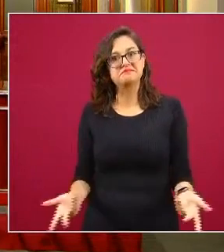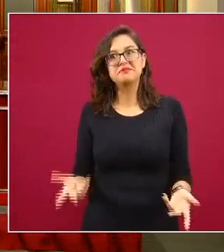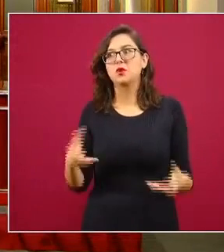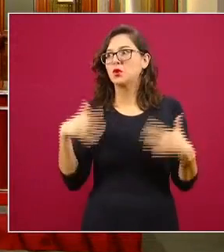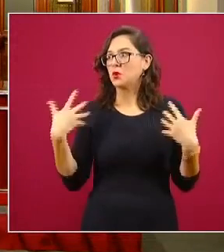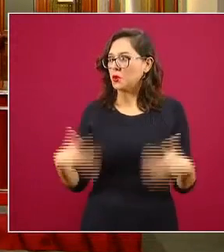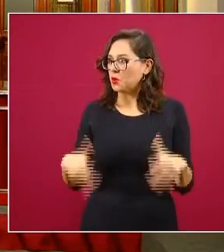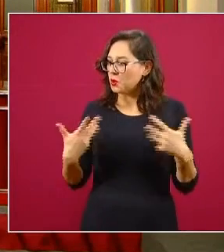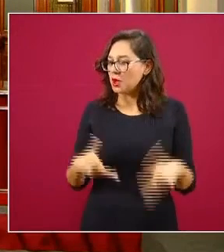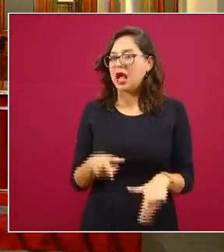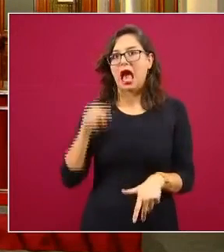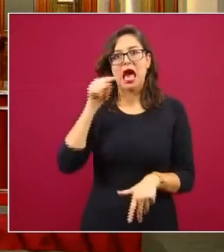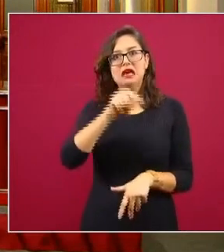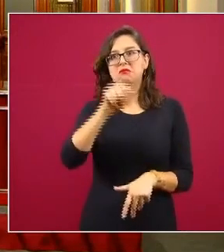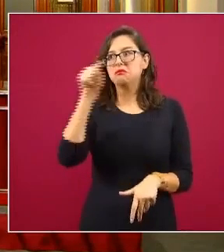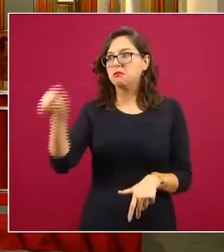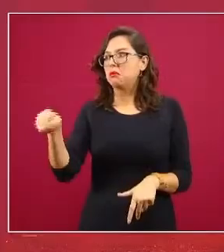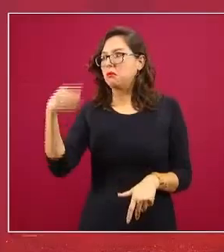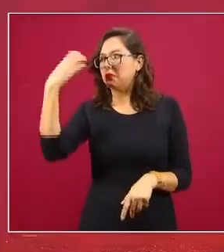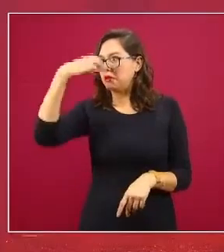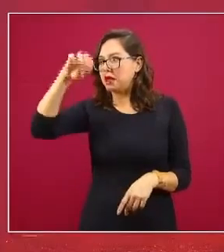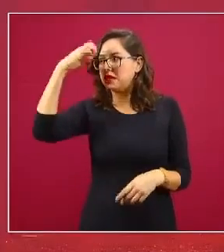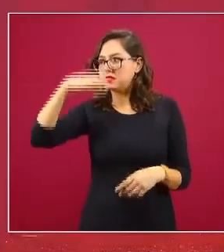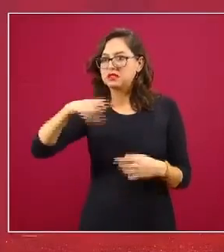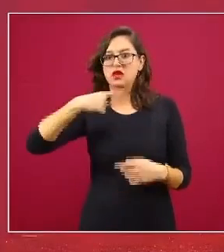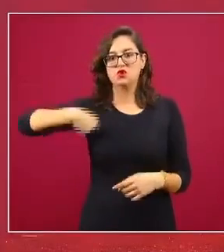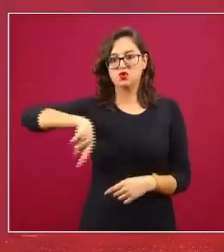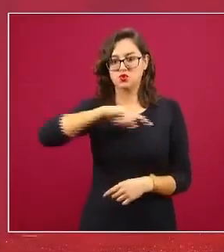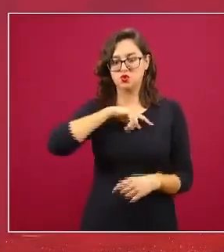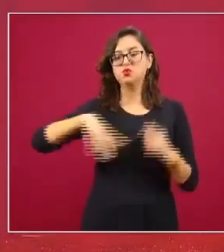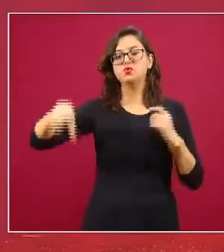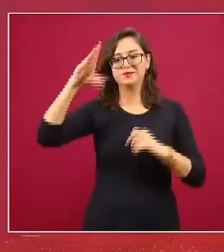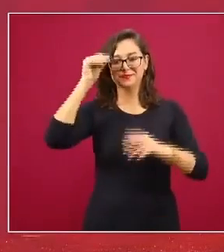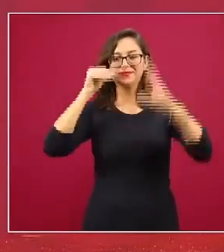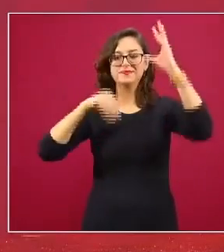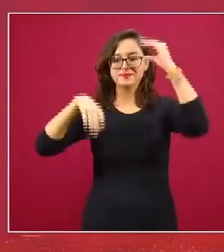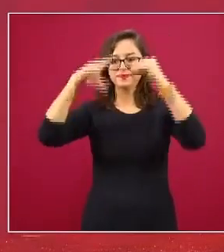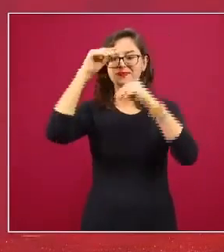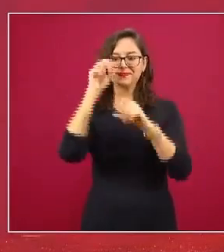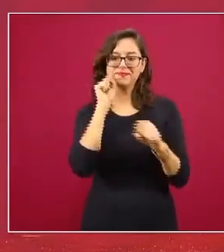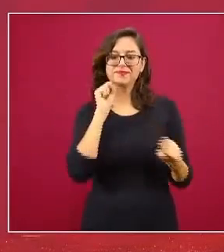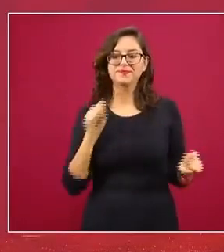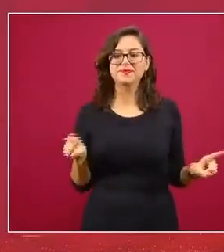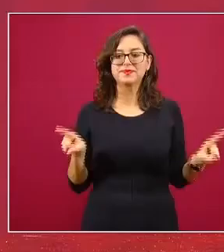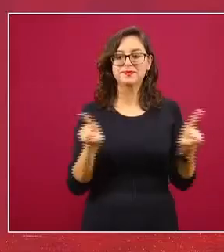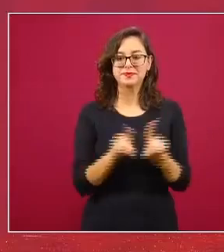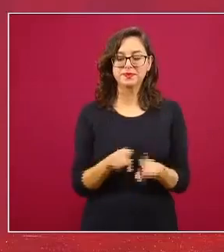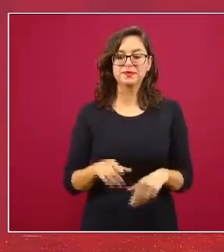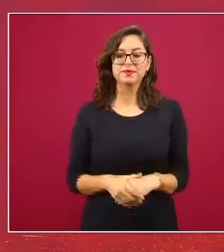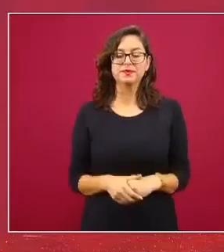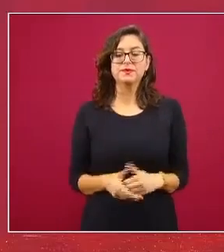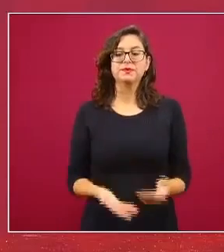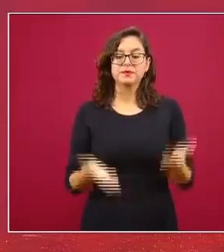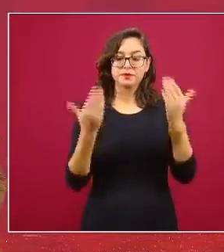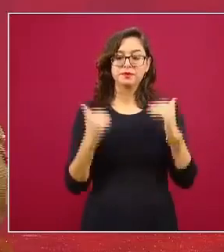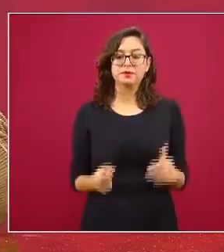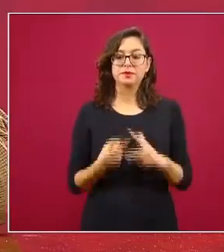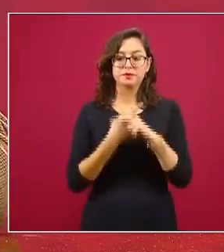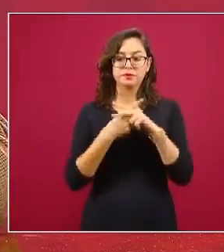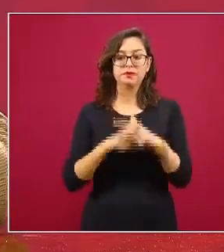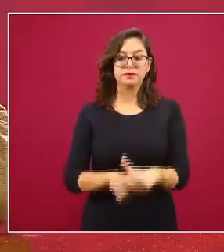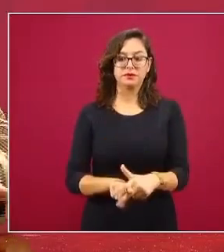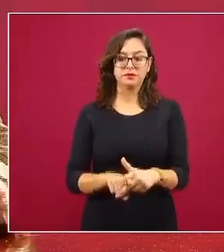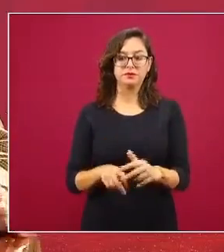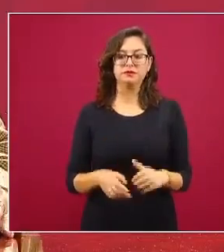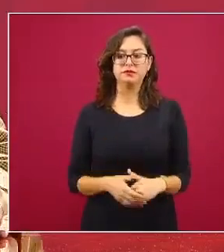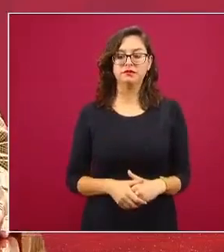aprendiendo mucho para allá en el terreno implementar esta acción. Entonces, vamos a dar inicio, el día de hoy